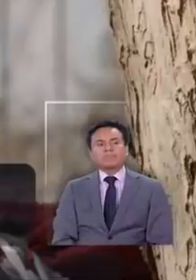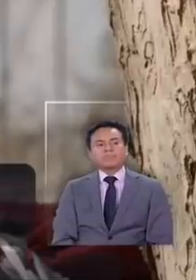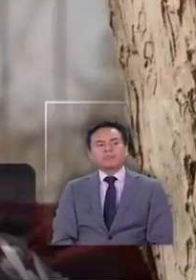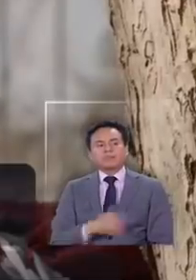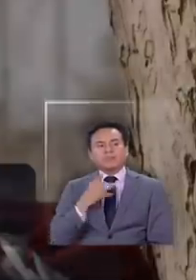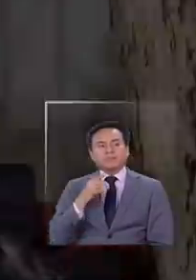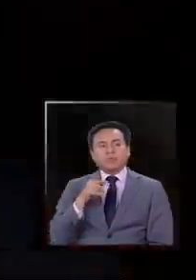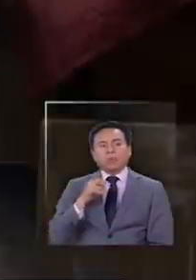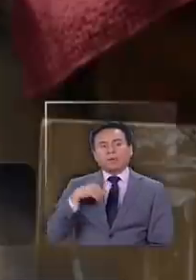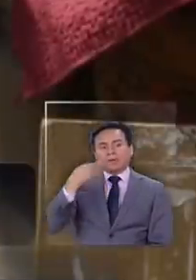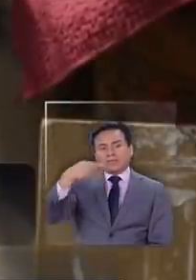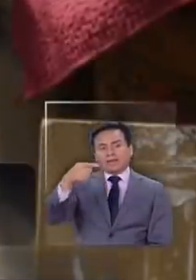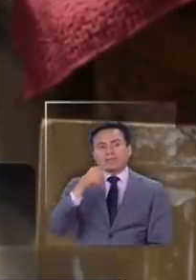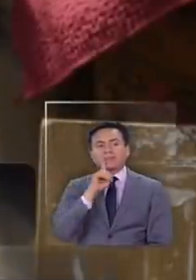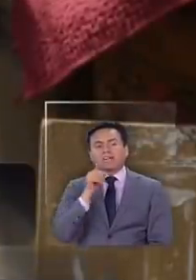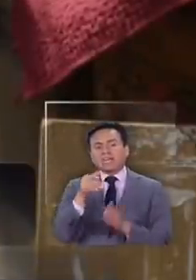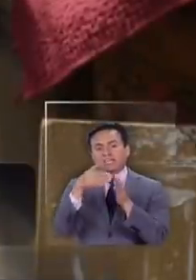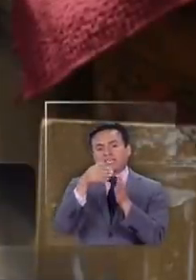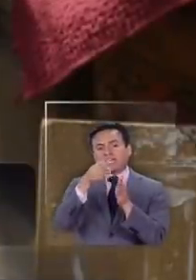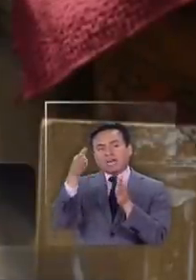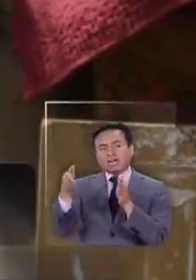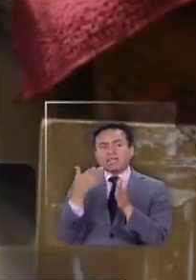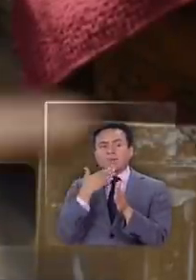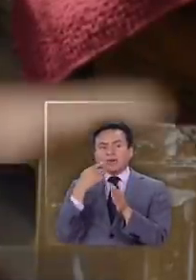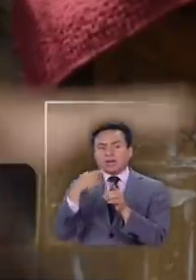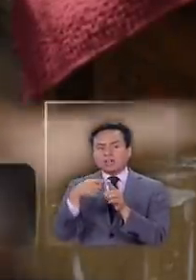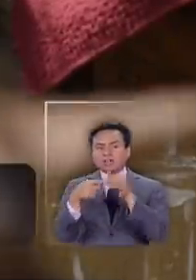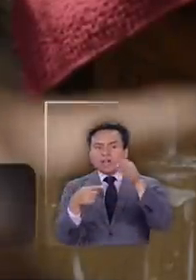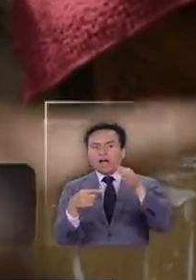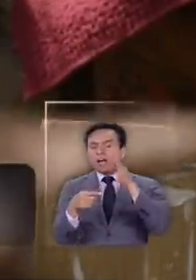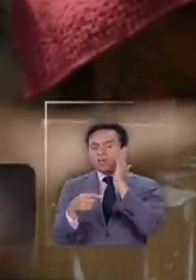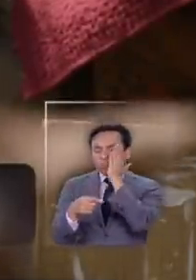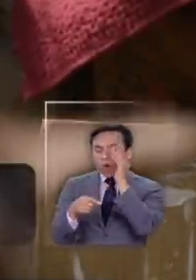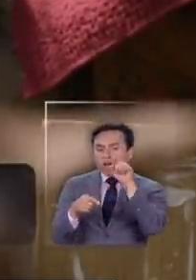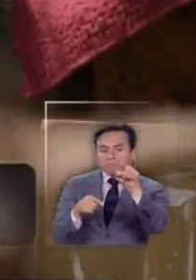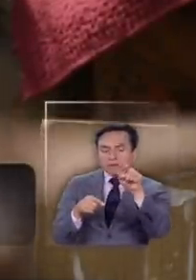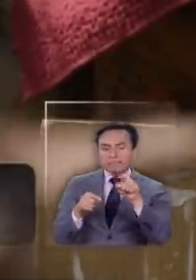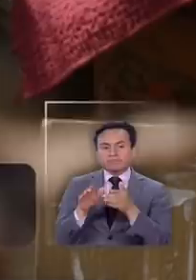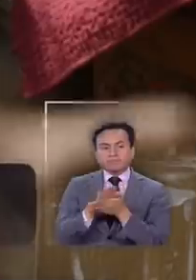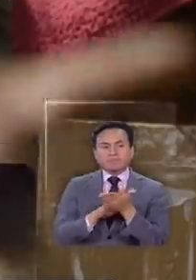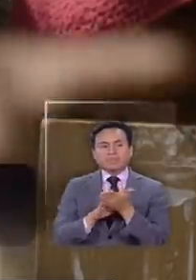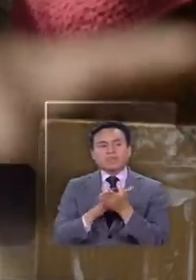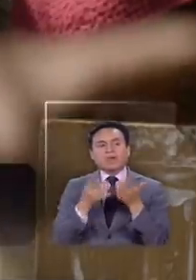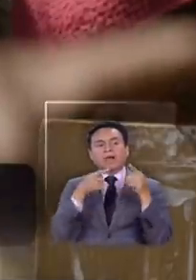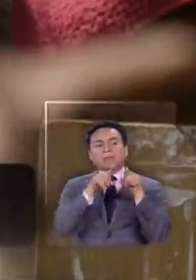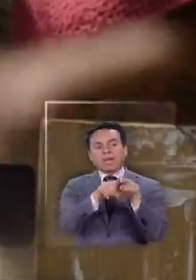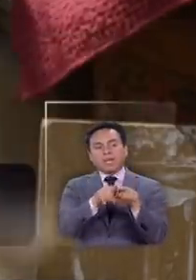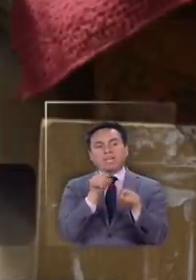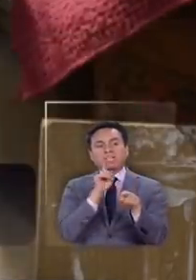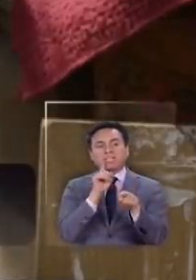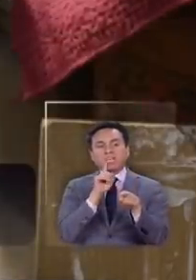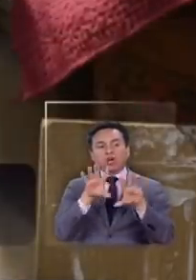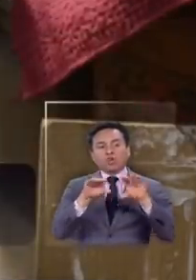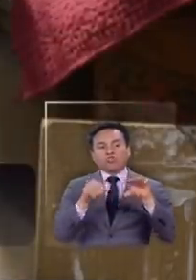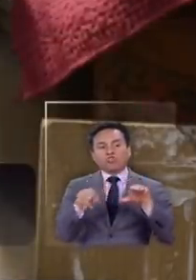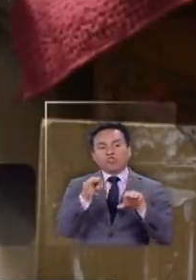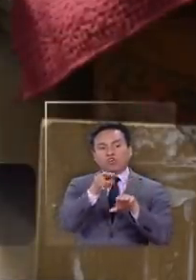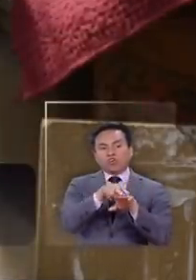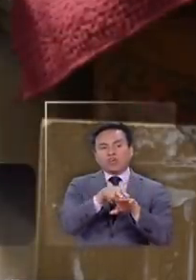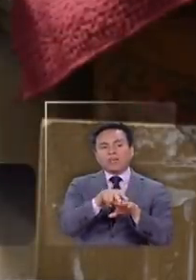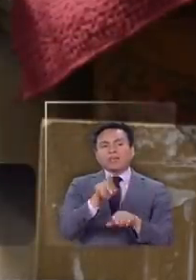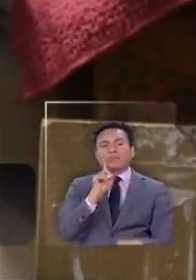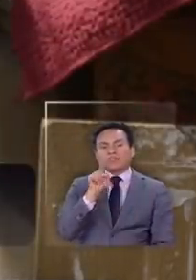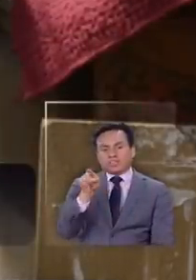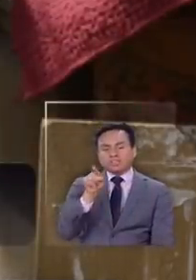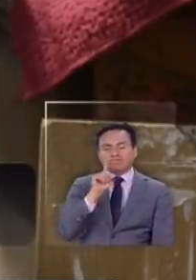más para allá hay la esquina para allá también aquí también ahí duermen duerme una pareja con un colchón con el de atrás